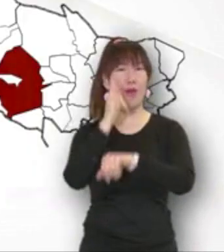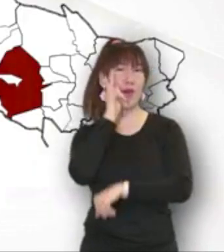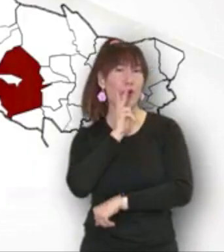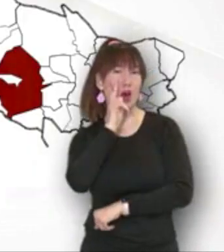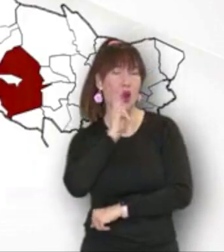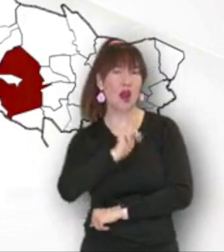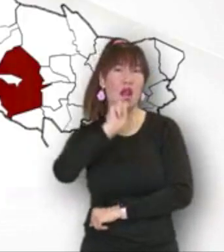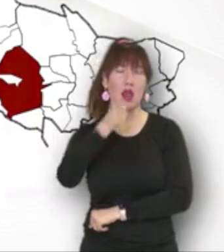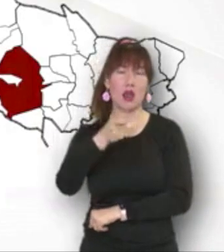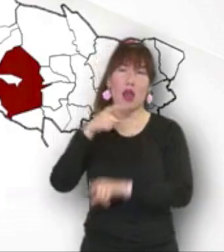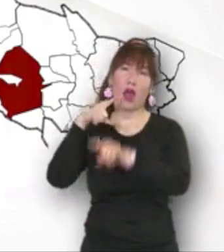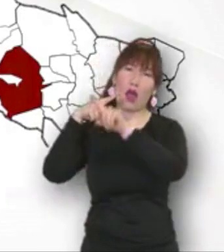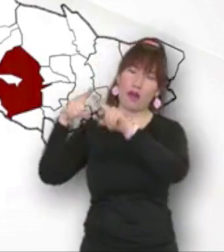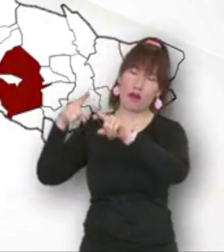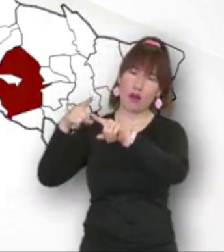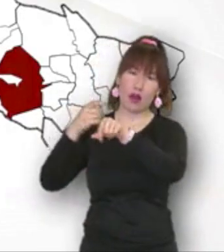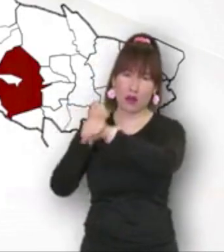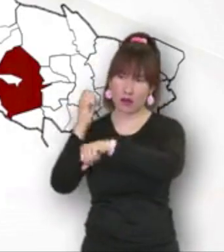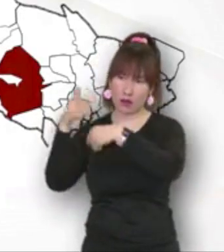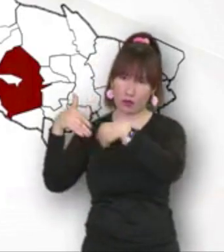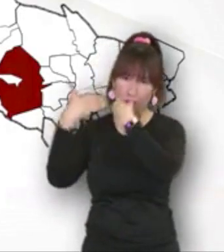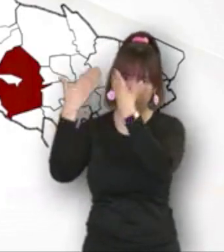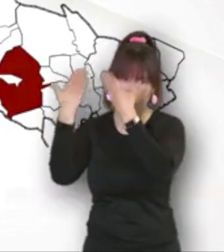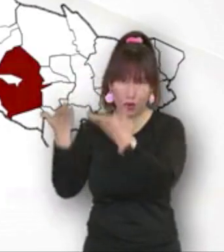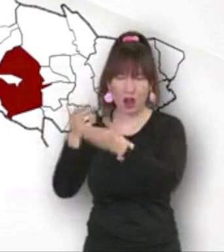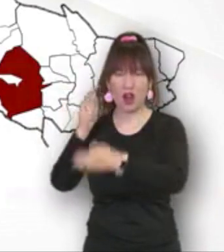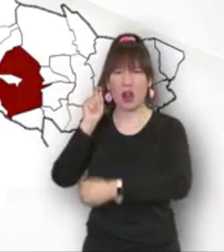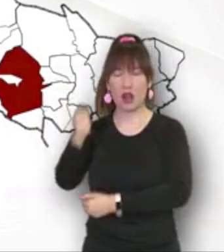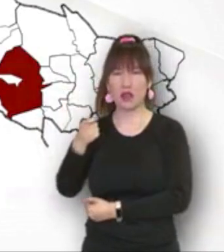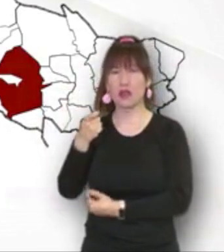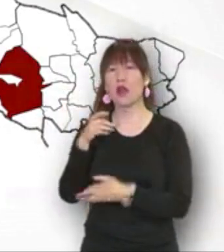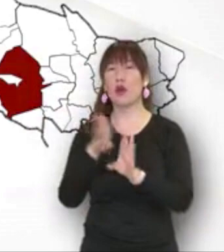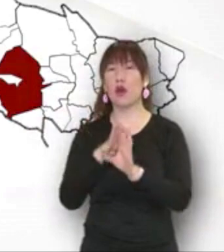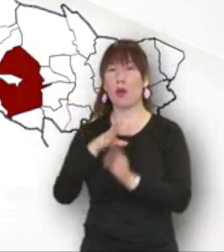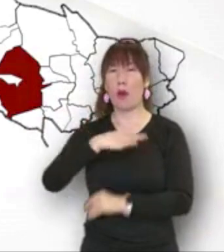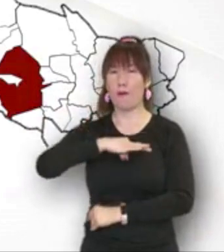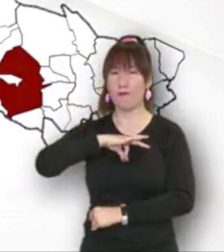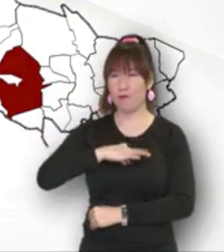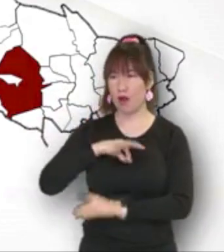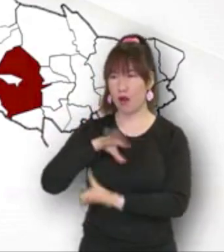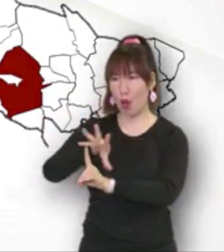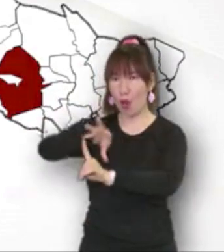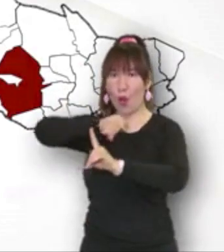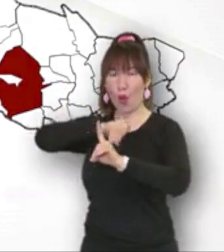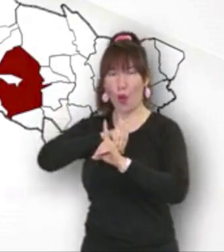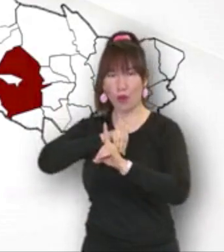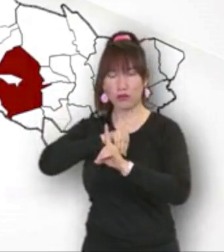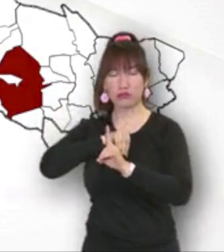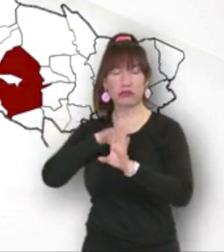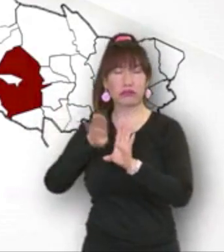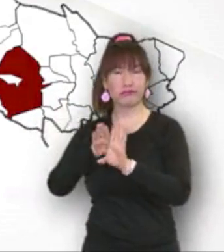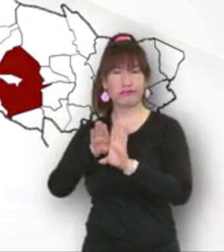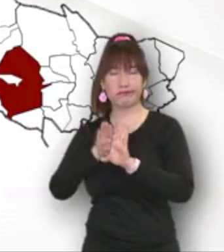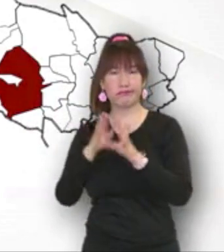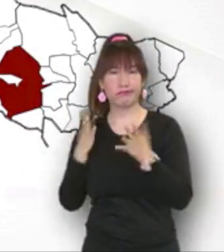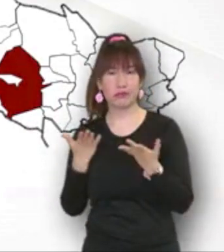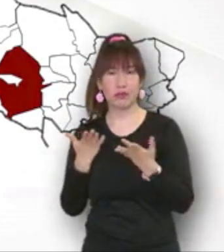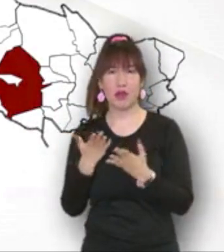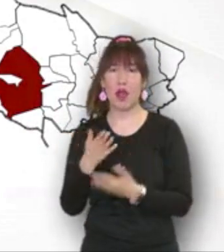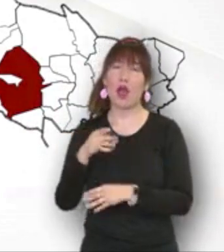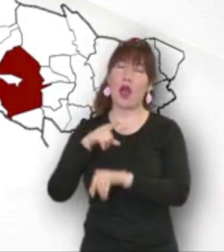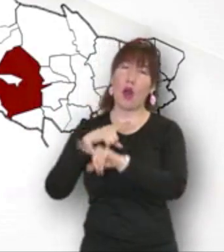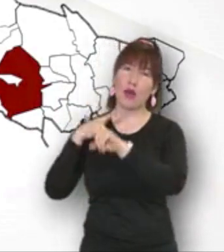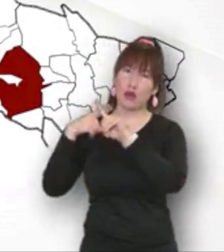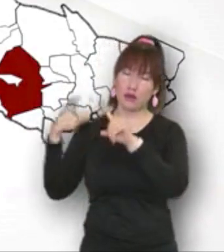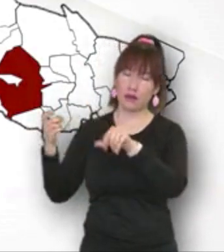Los nuevos positivos corresponden a un grupo de 62 mujeres y 39 hombres de entre 5 y 92 años de edad. La mayoría adquirió